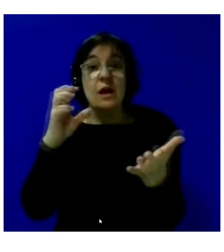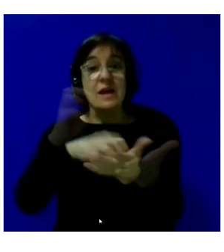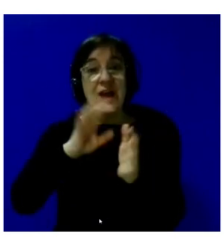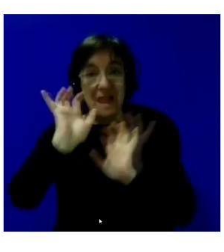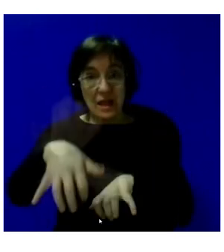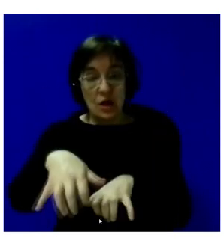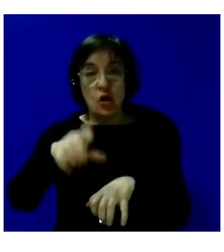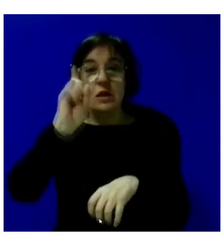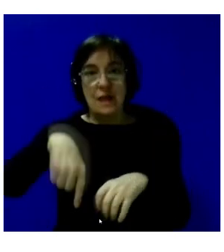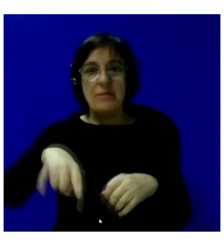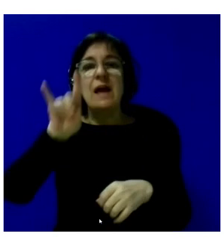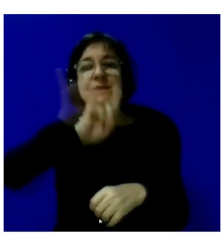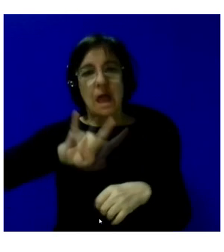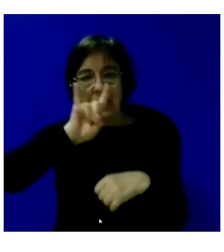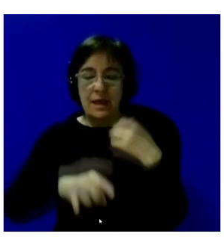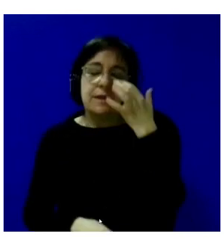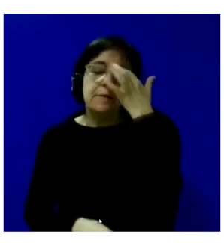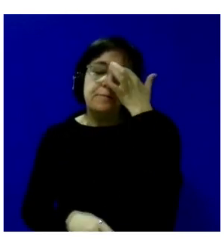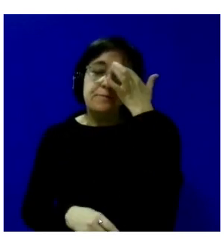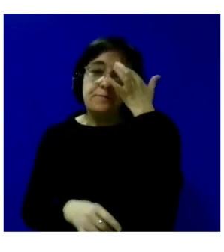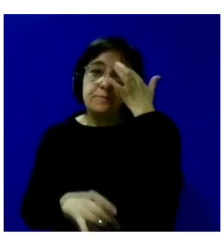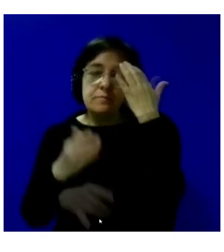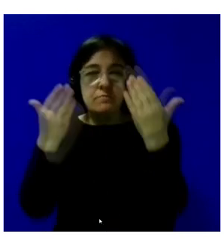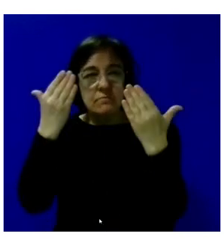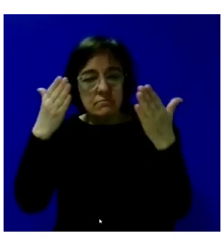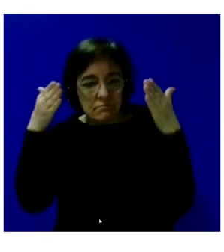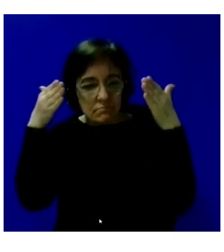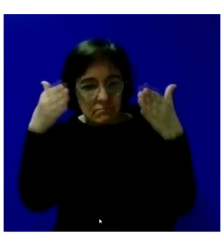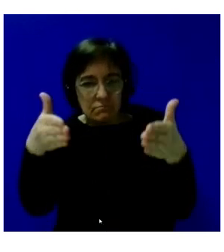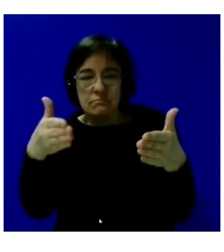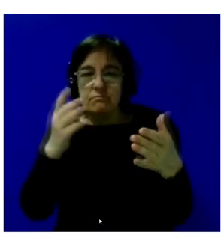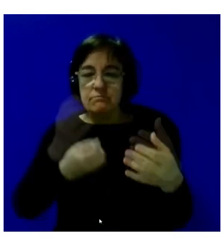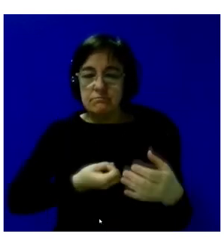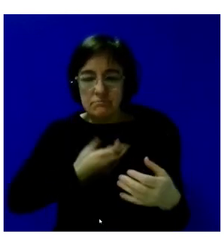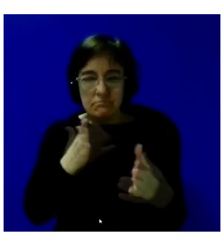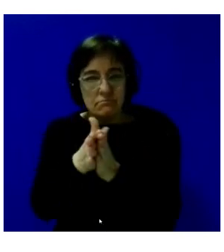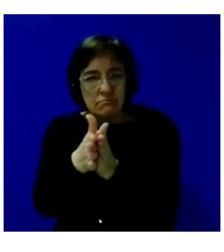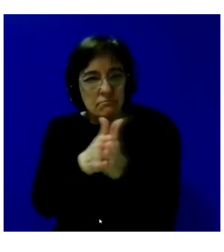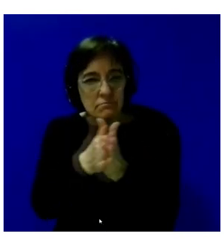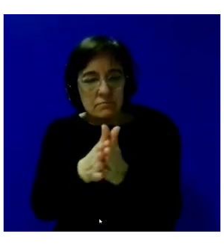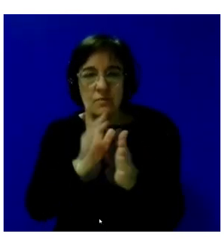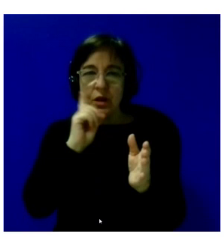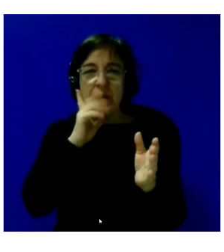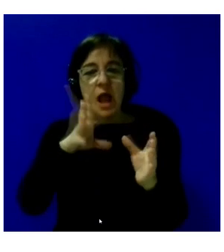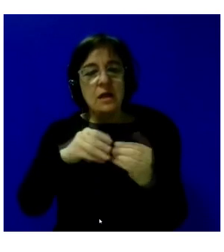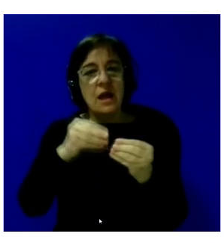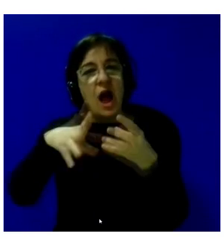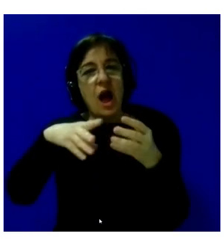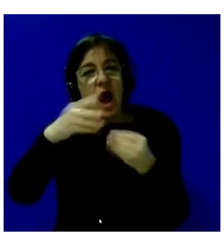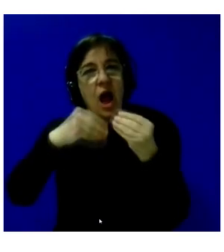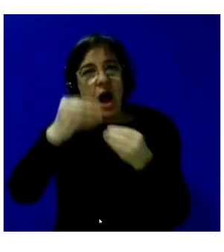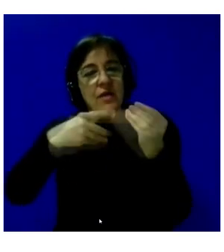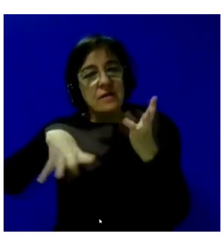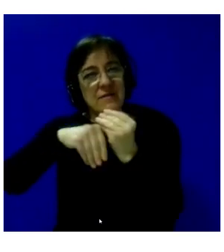y también Canarias. Os agradezco la dedicación y el entusiasmo que estáis poniendo para completar la